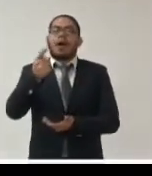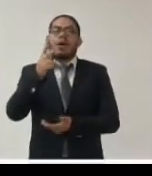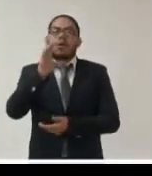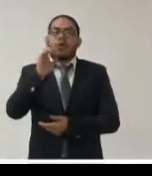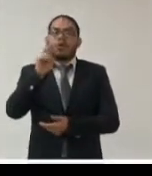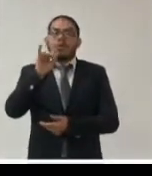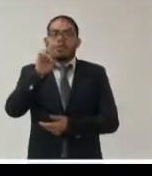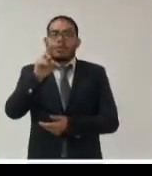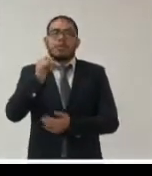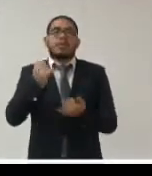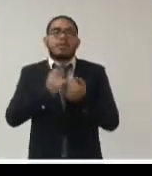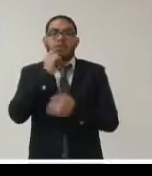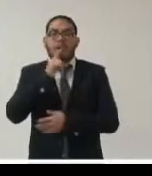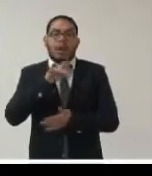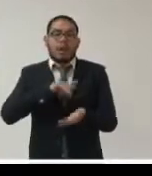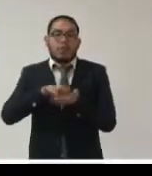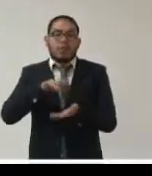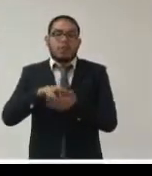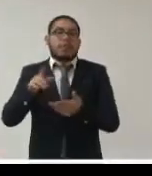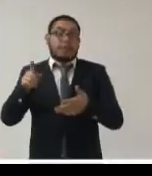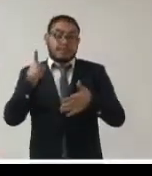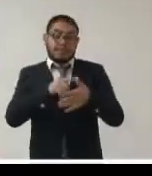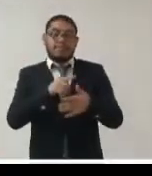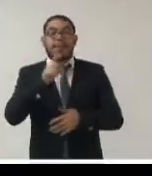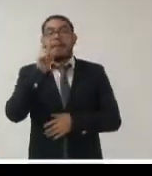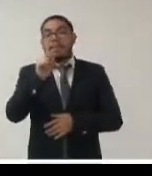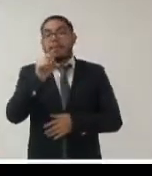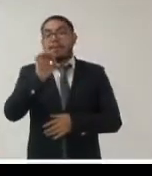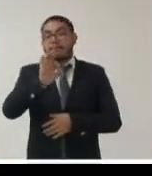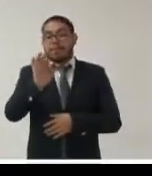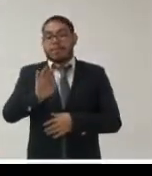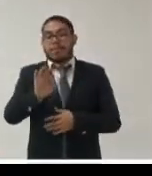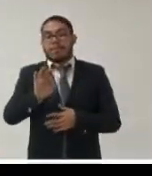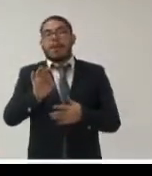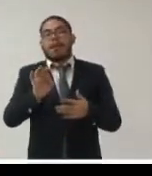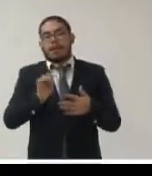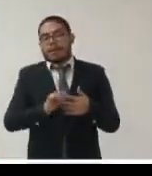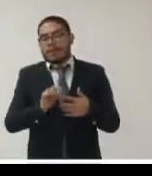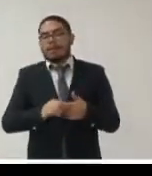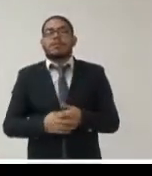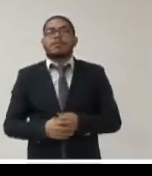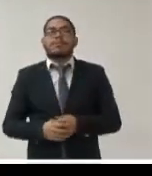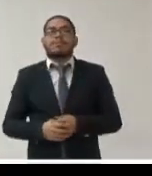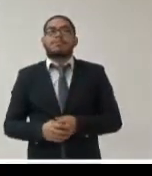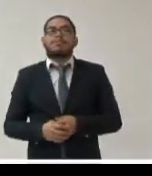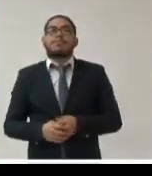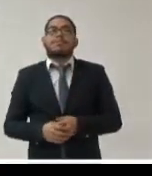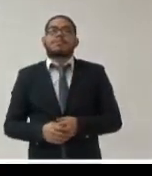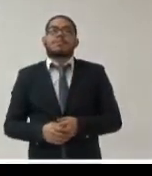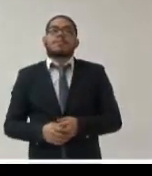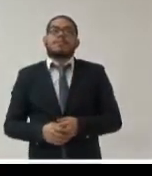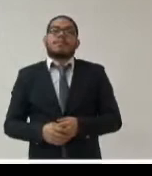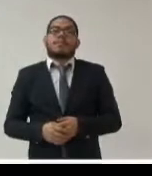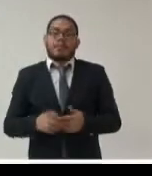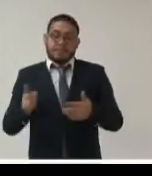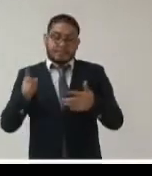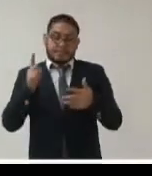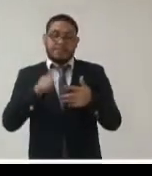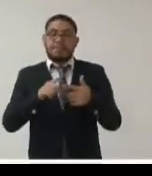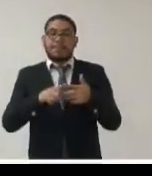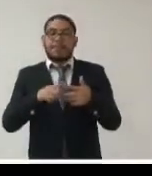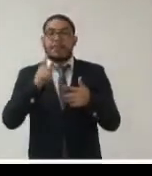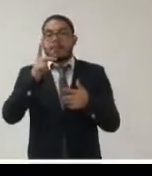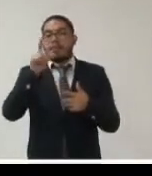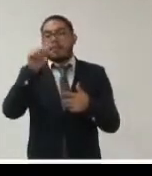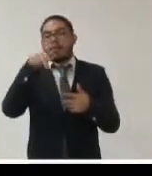económicos en un 20% eso es lo que están pidiendo de información el segundo lugar el plan de